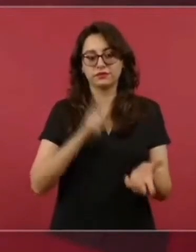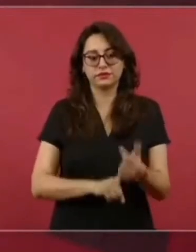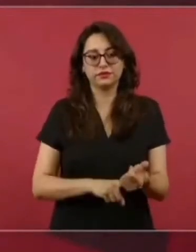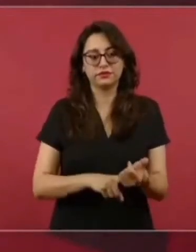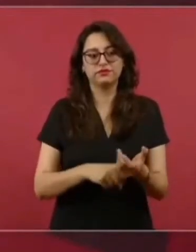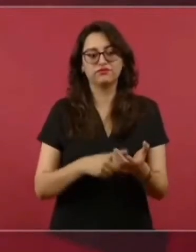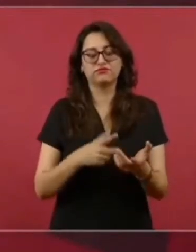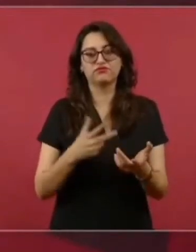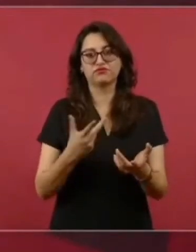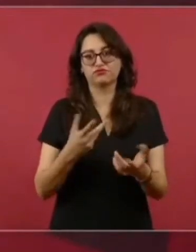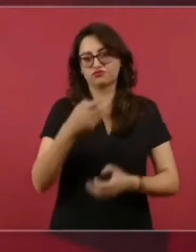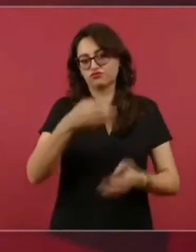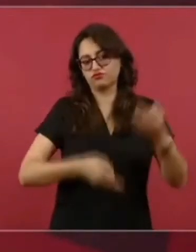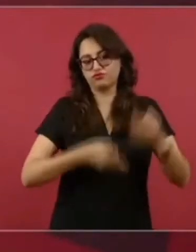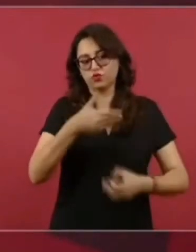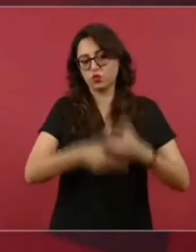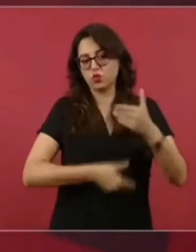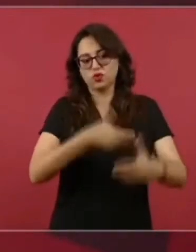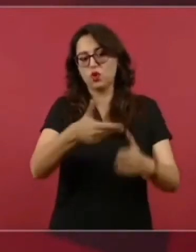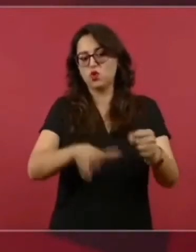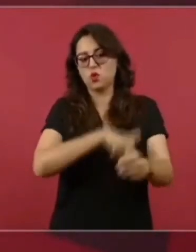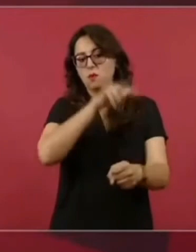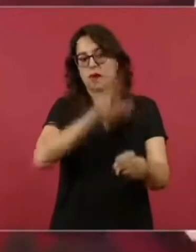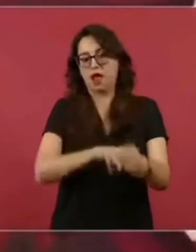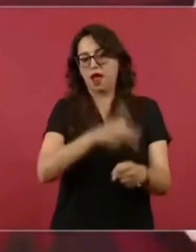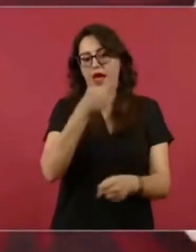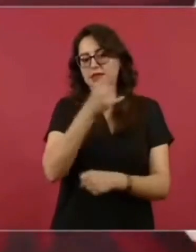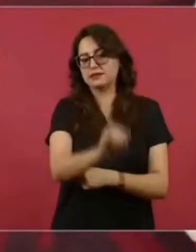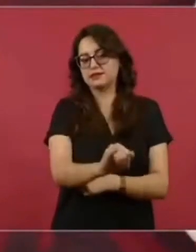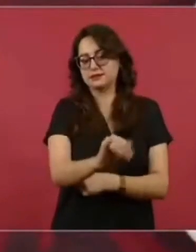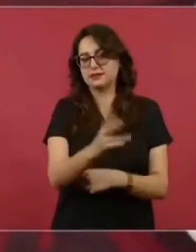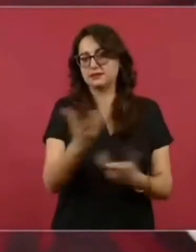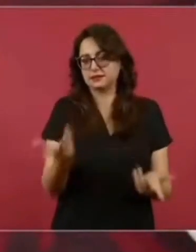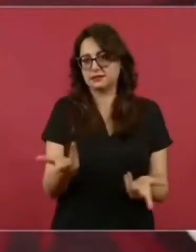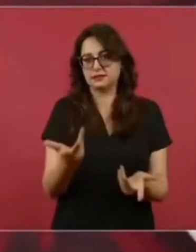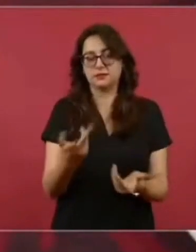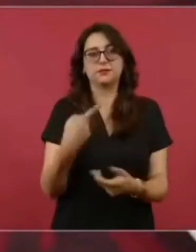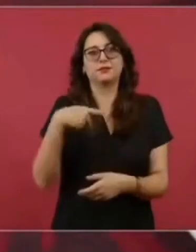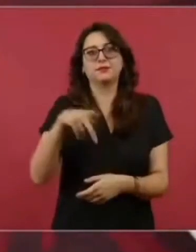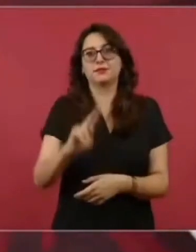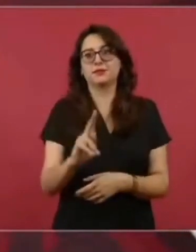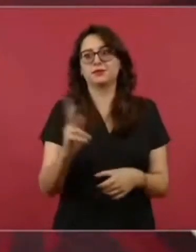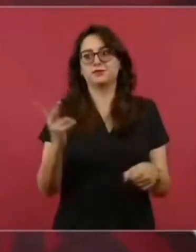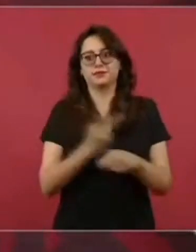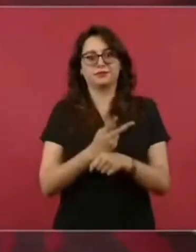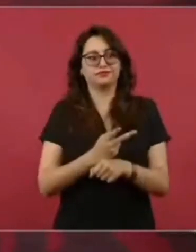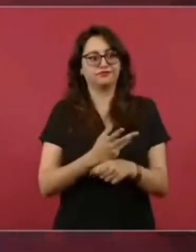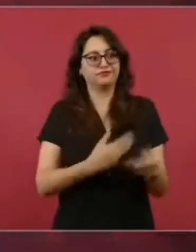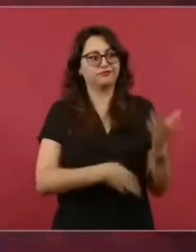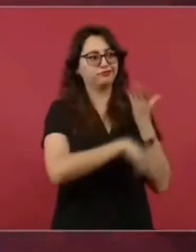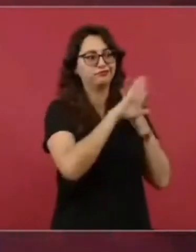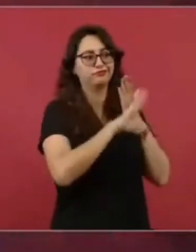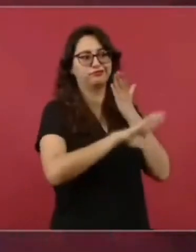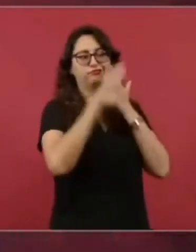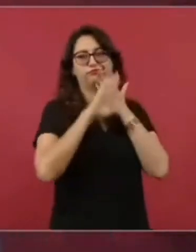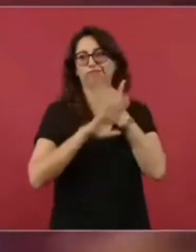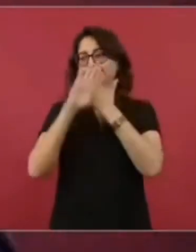para golpearnos, responsabilizarnos de todo, acusarnos de todo,